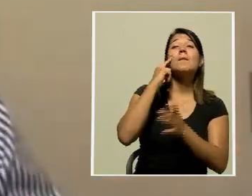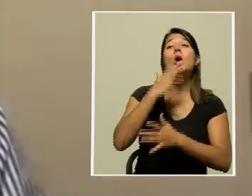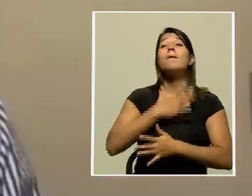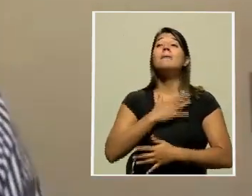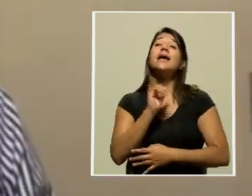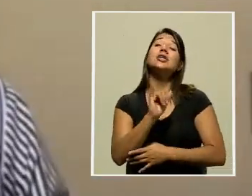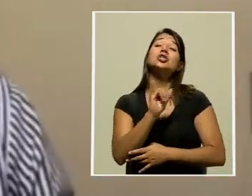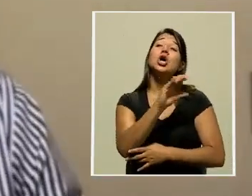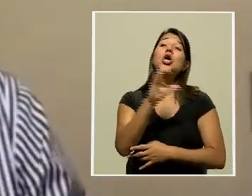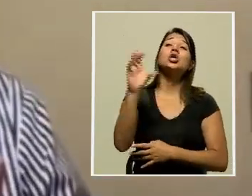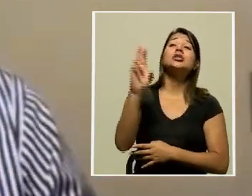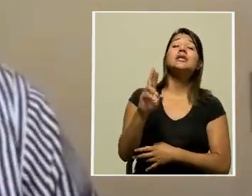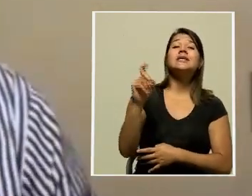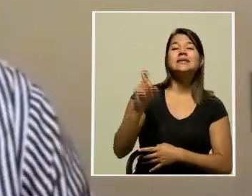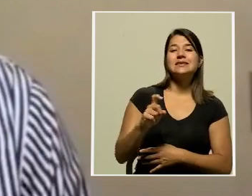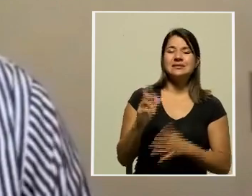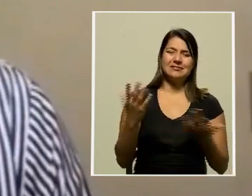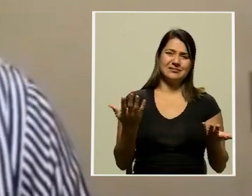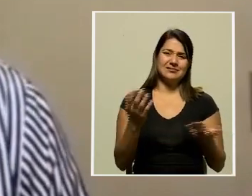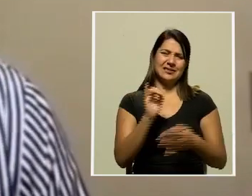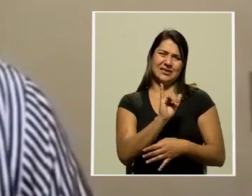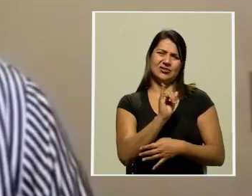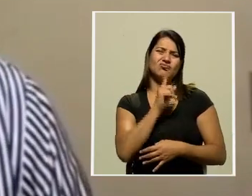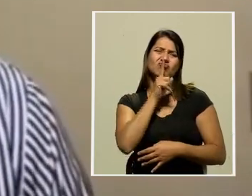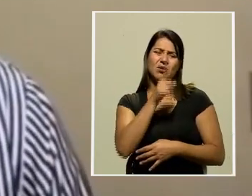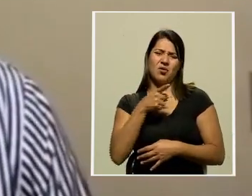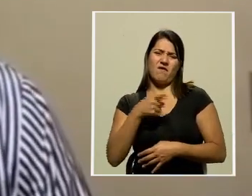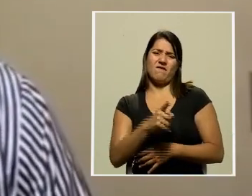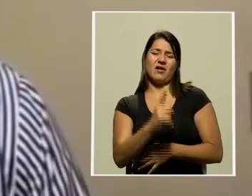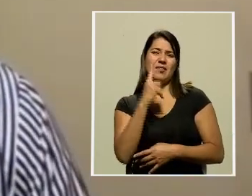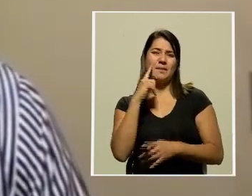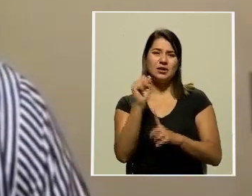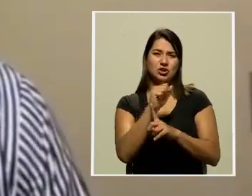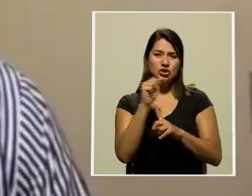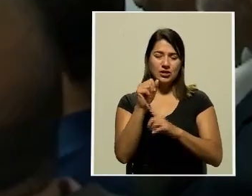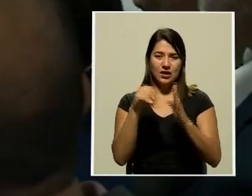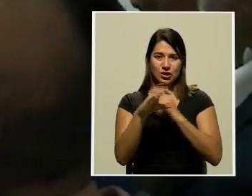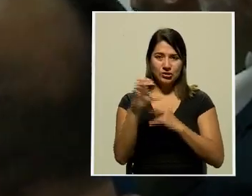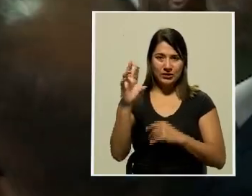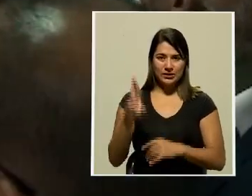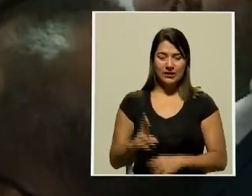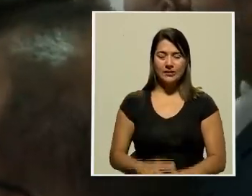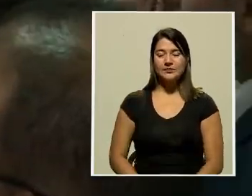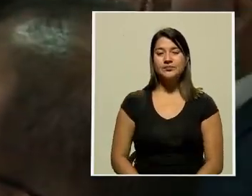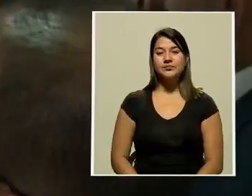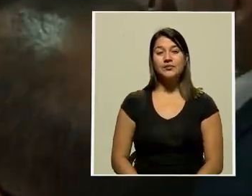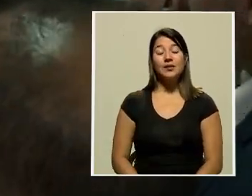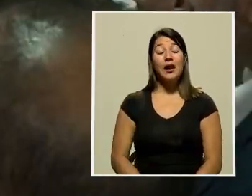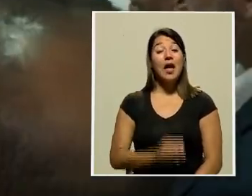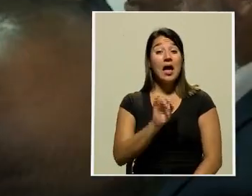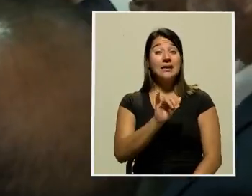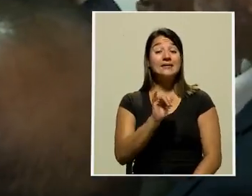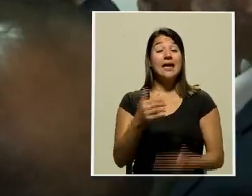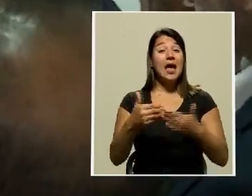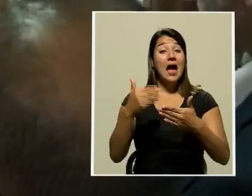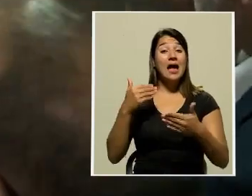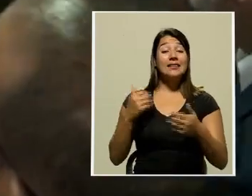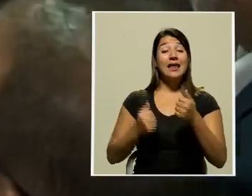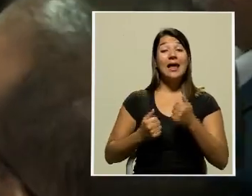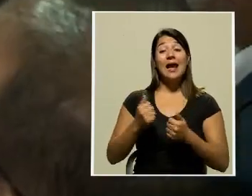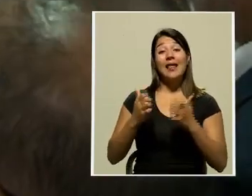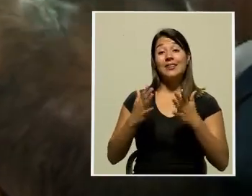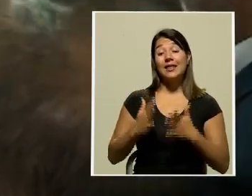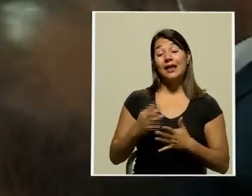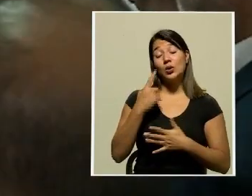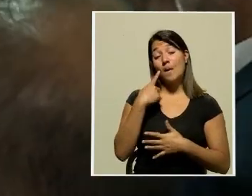que Costa Rica necesita. Eso va a ser una ofensa para la sociedad costarricense. Con estas palabras, el excandidato presidencial del